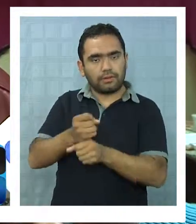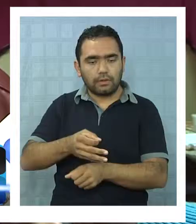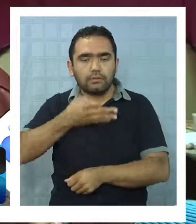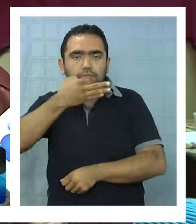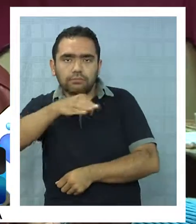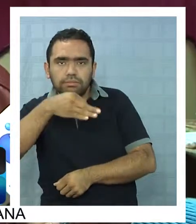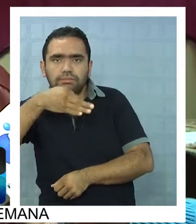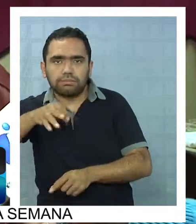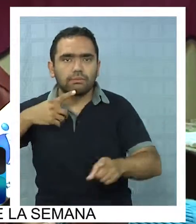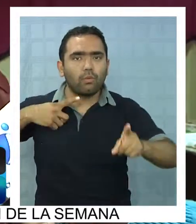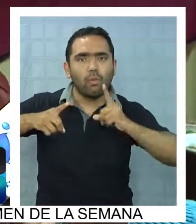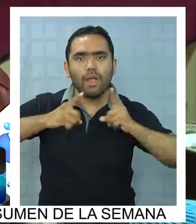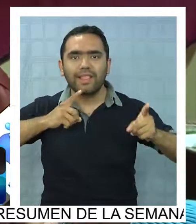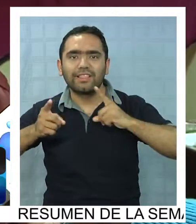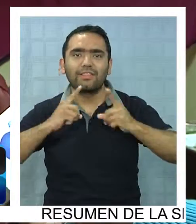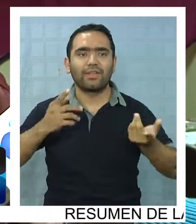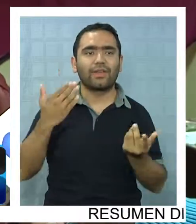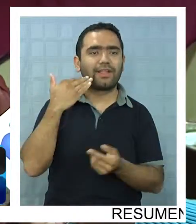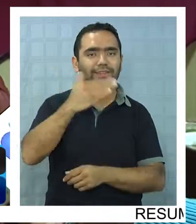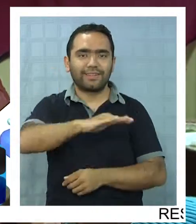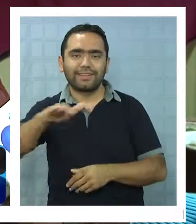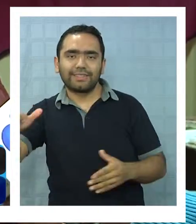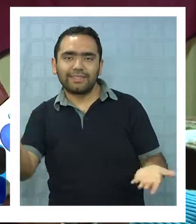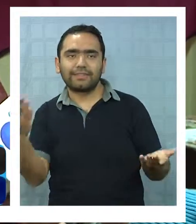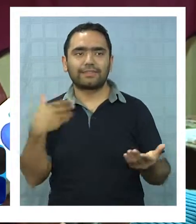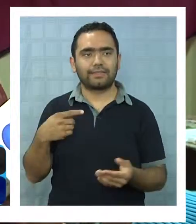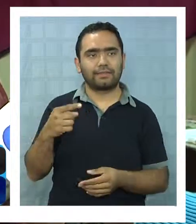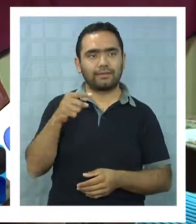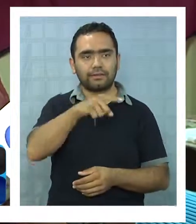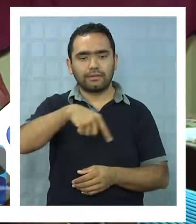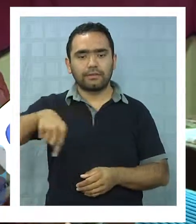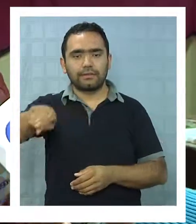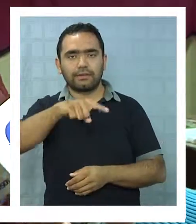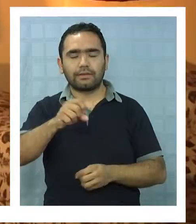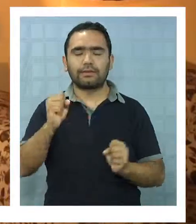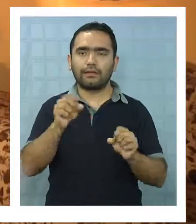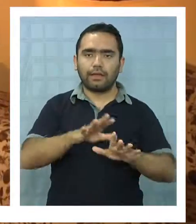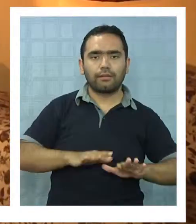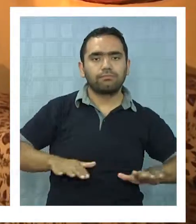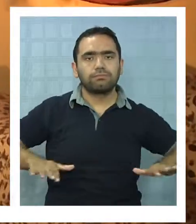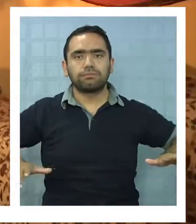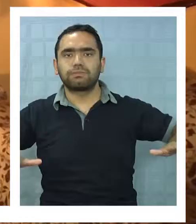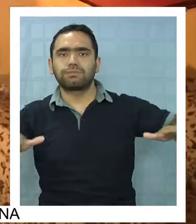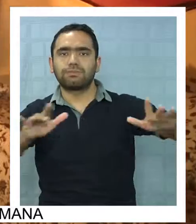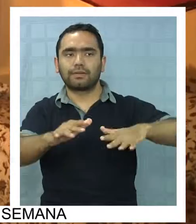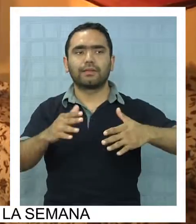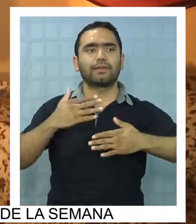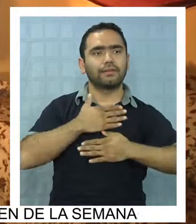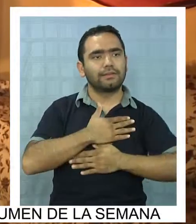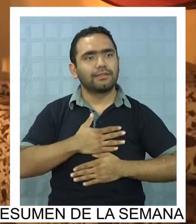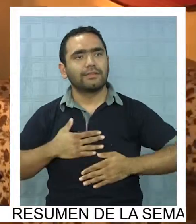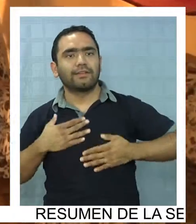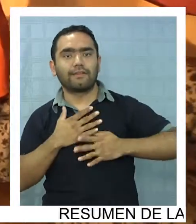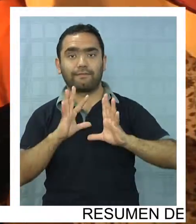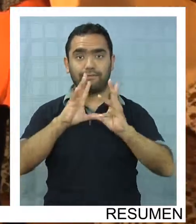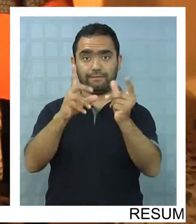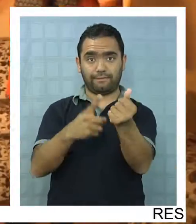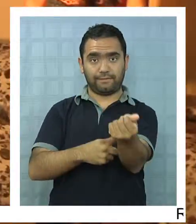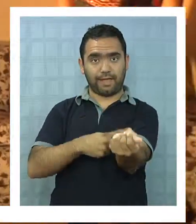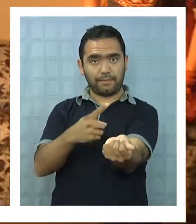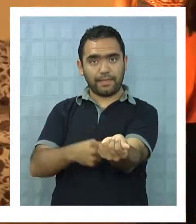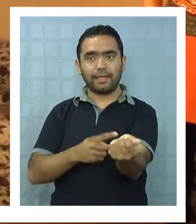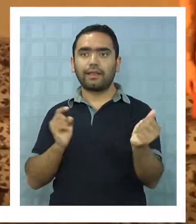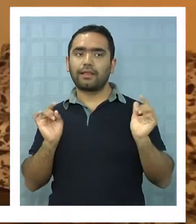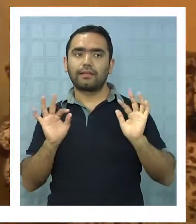llenamos un poco también el espacio, entretenemos a las familias que vienen y apoyamos esta